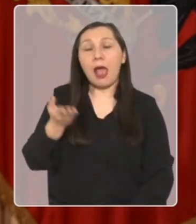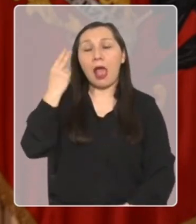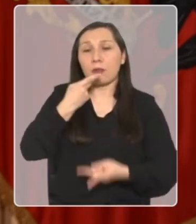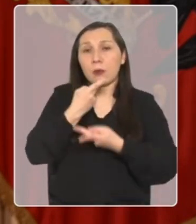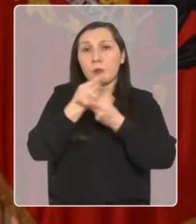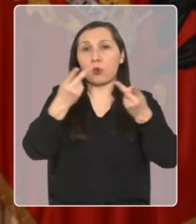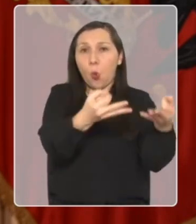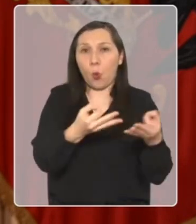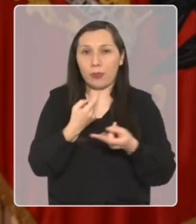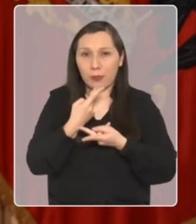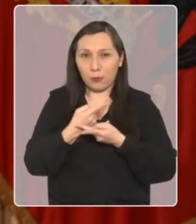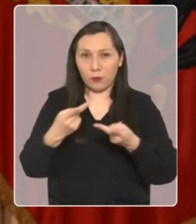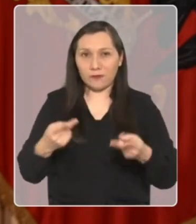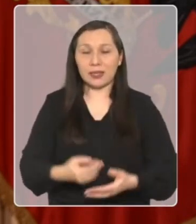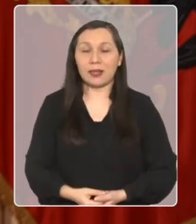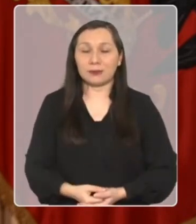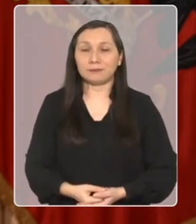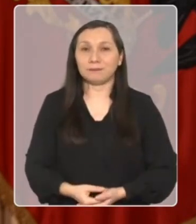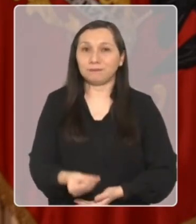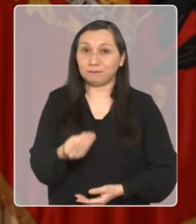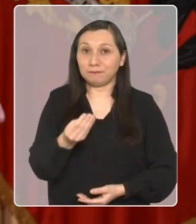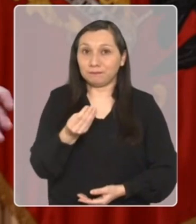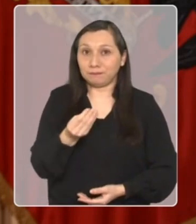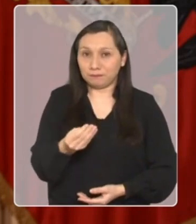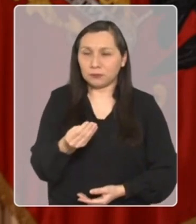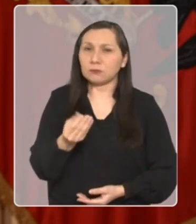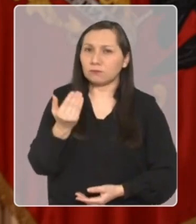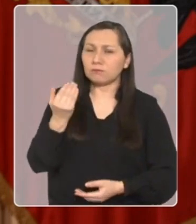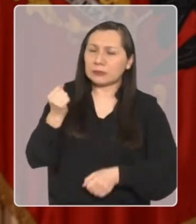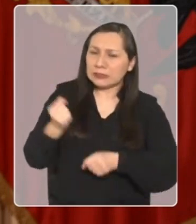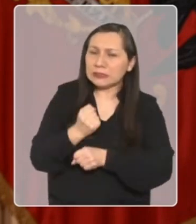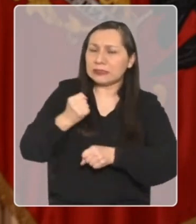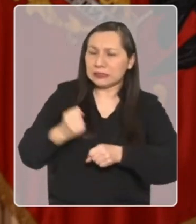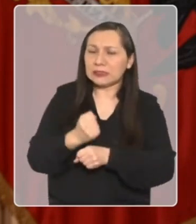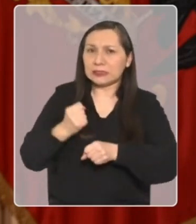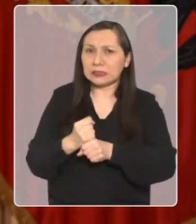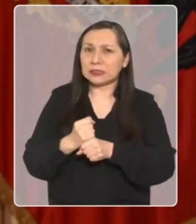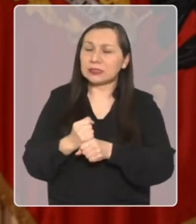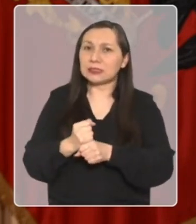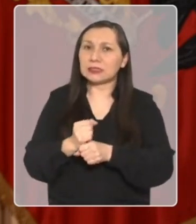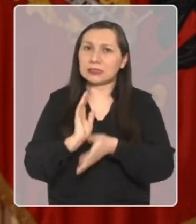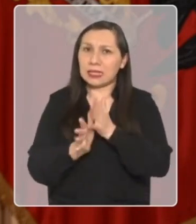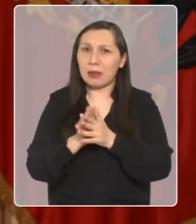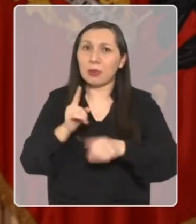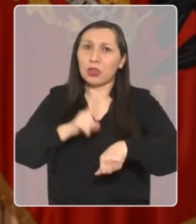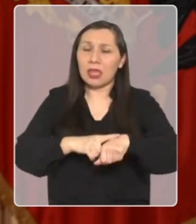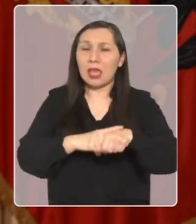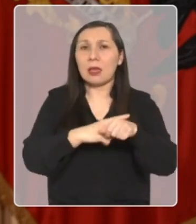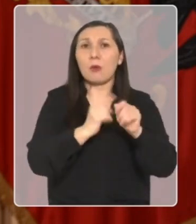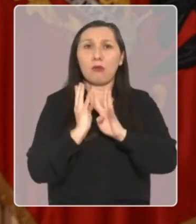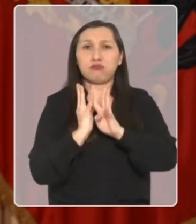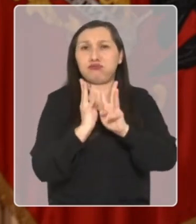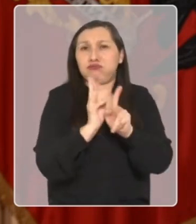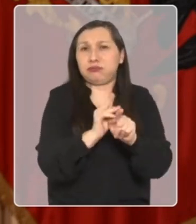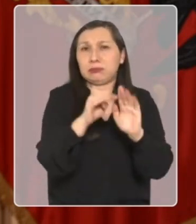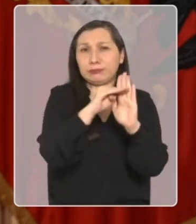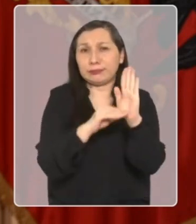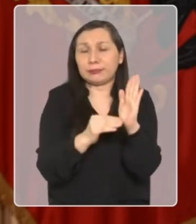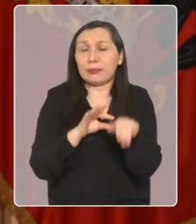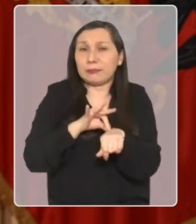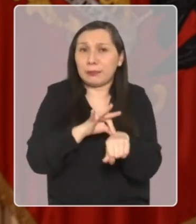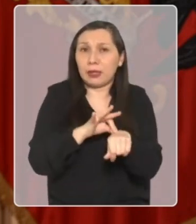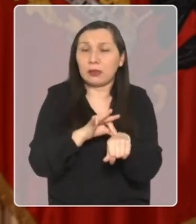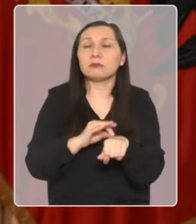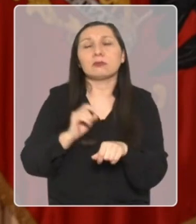que habíamos anunciado en la cuenta pública. Si bien hemos trabajado intensamente en acortar los tiempos de las listas de espera,